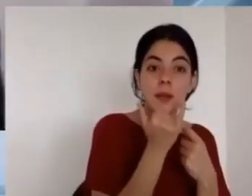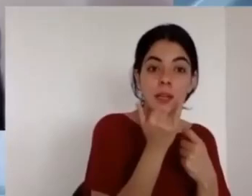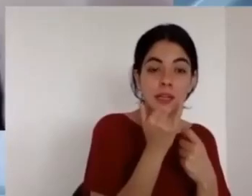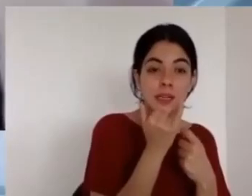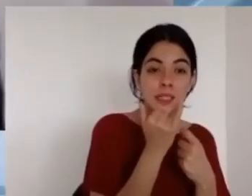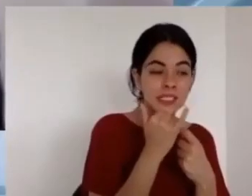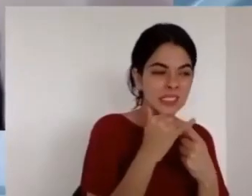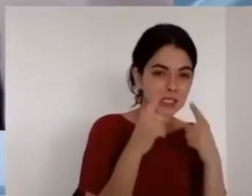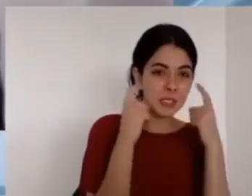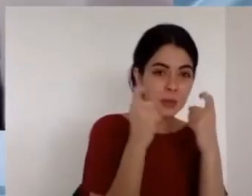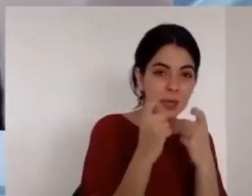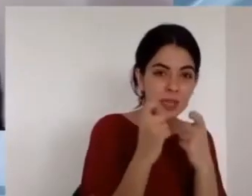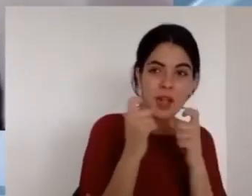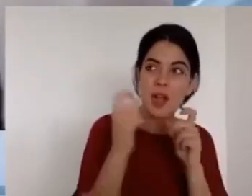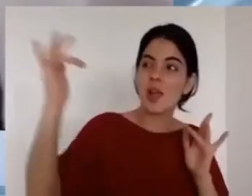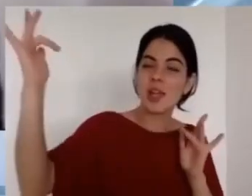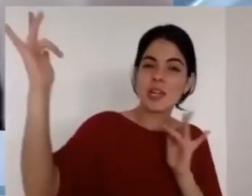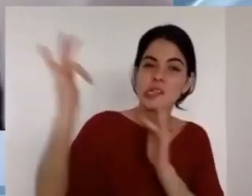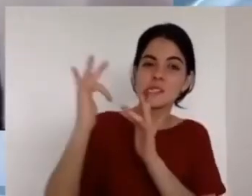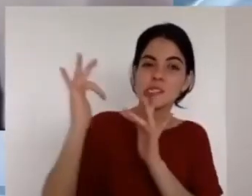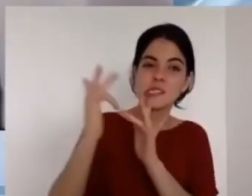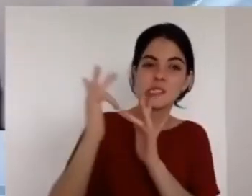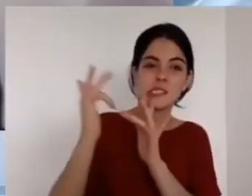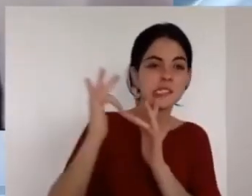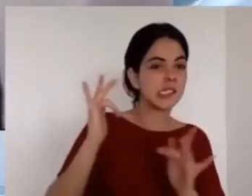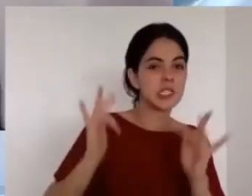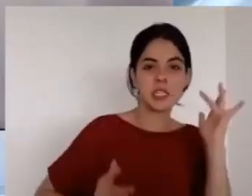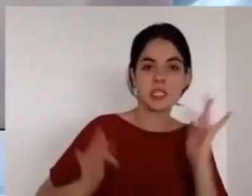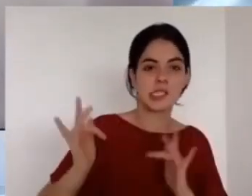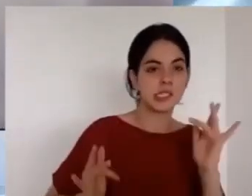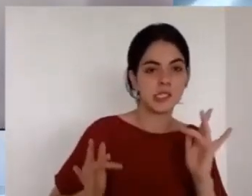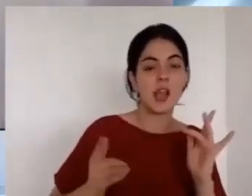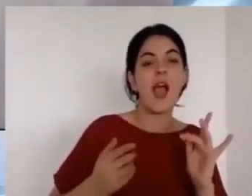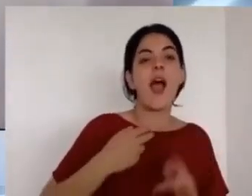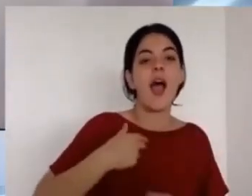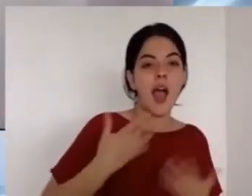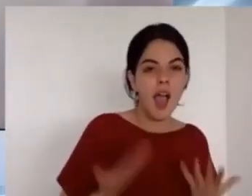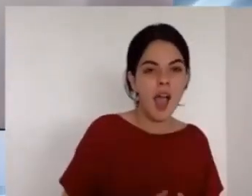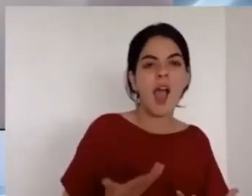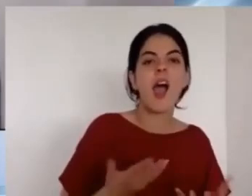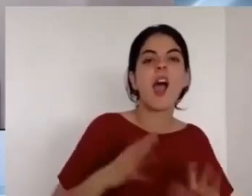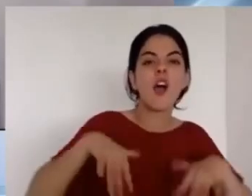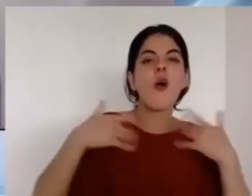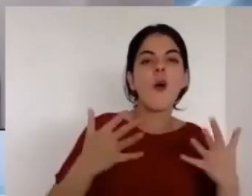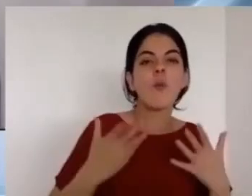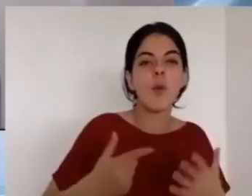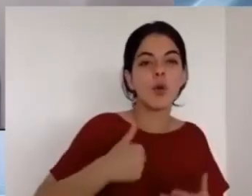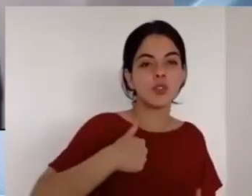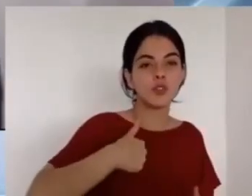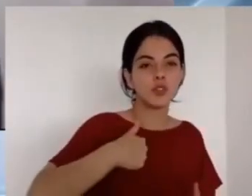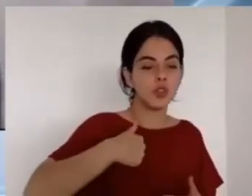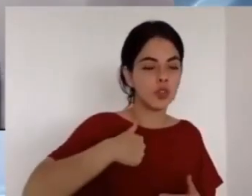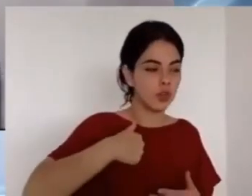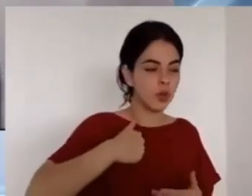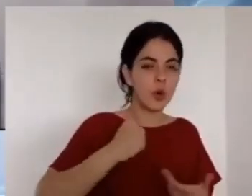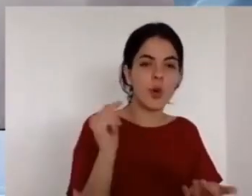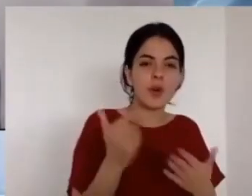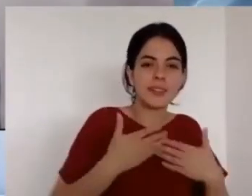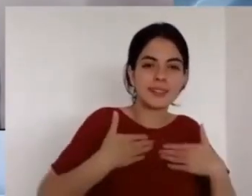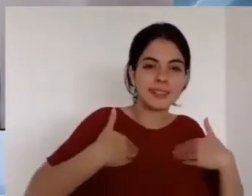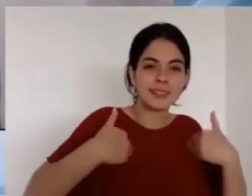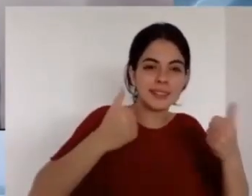lo cuarto hermanos lo cuarto lo cuarto es la conversión se